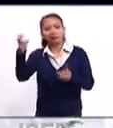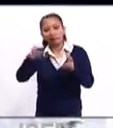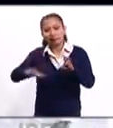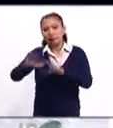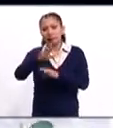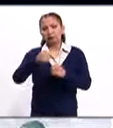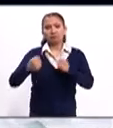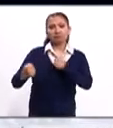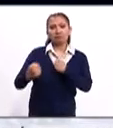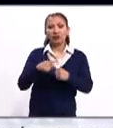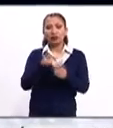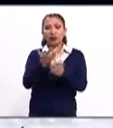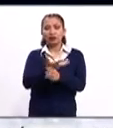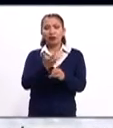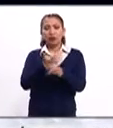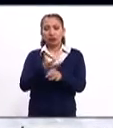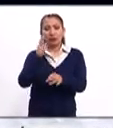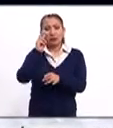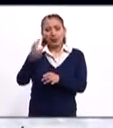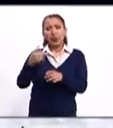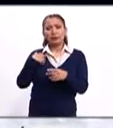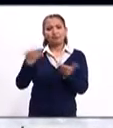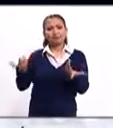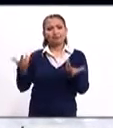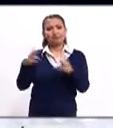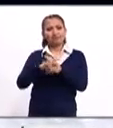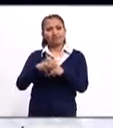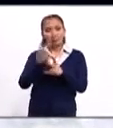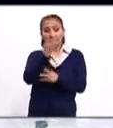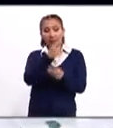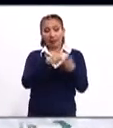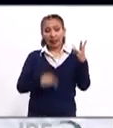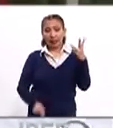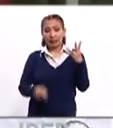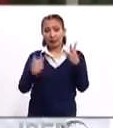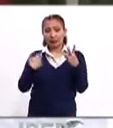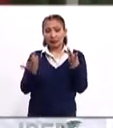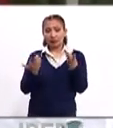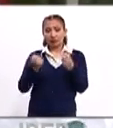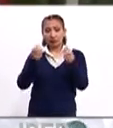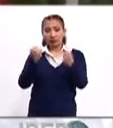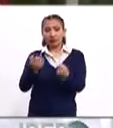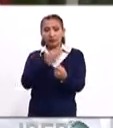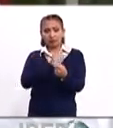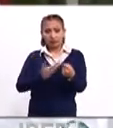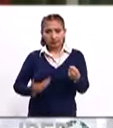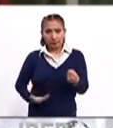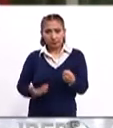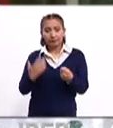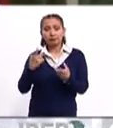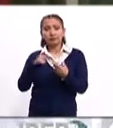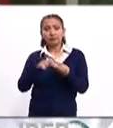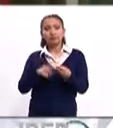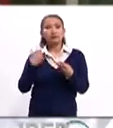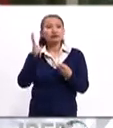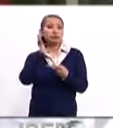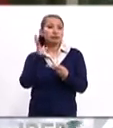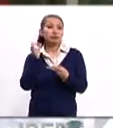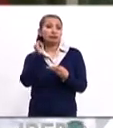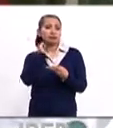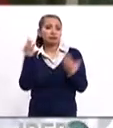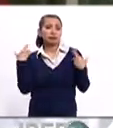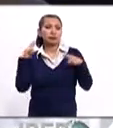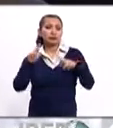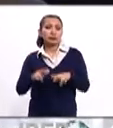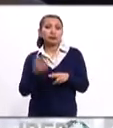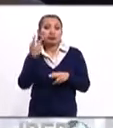poder de los Estados Unidos. Estamos viendo una lucha entre los tres poderes, en este caso el poder ejecutivo, el poder legislativo y